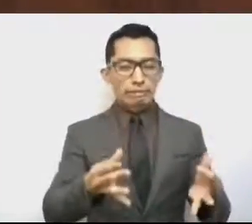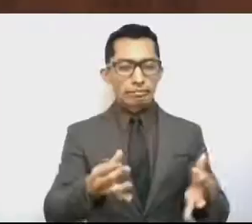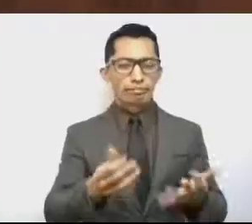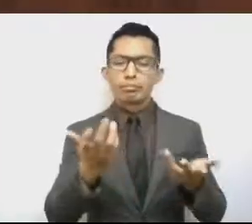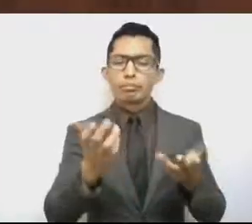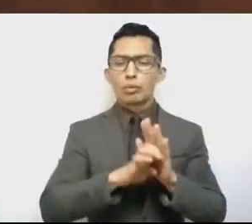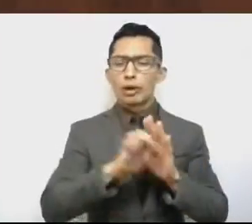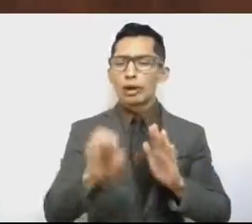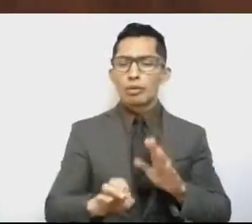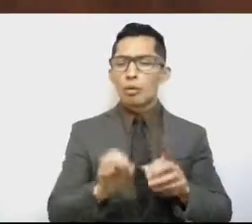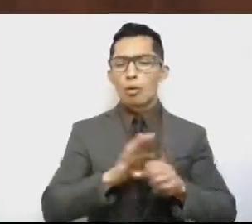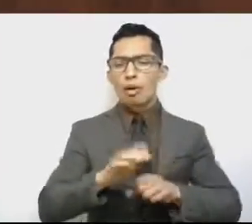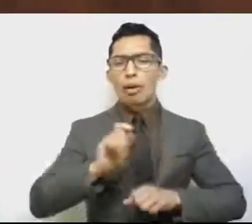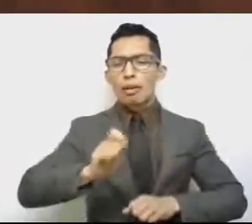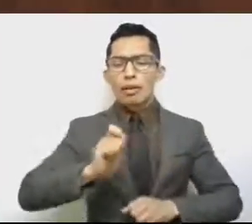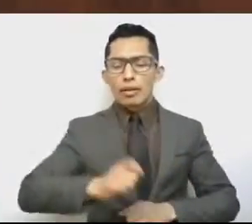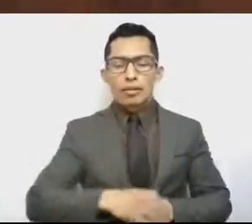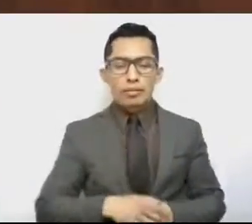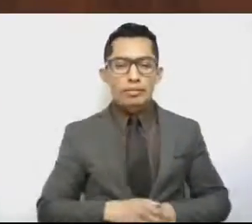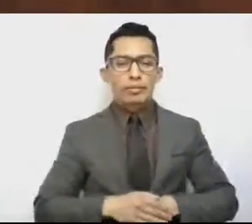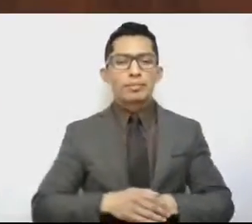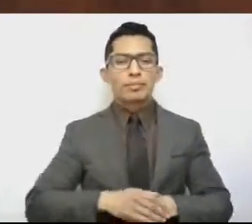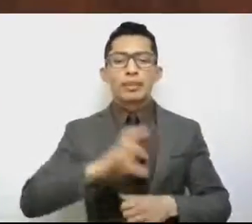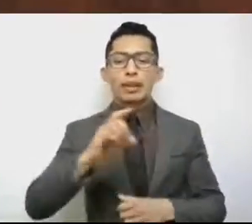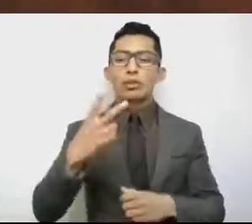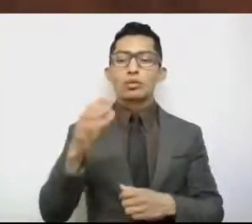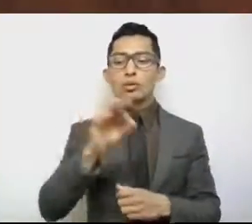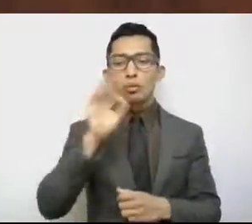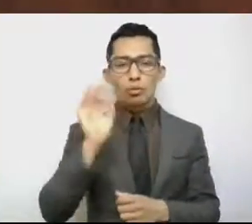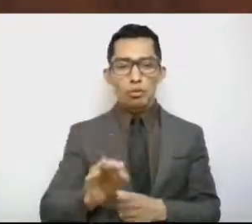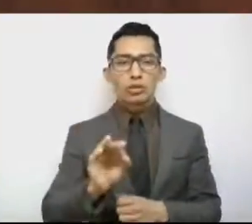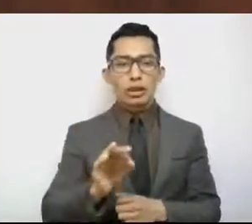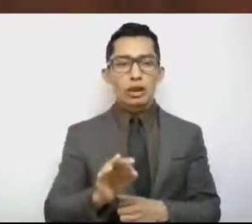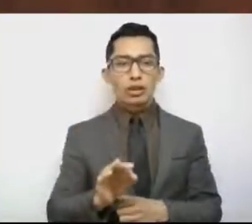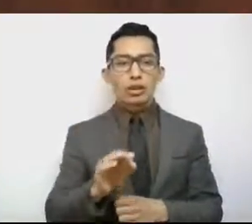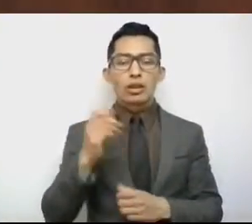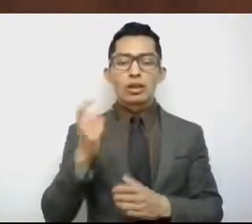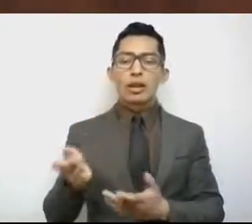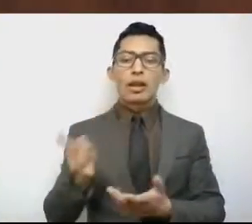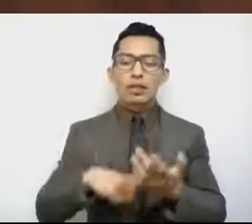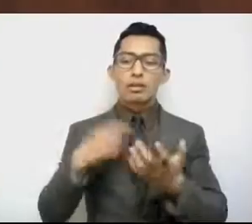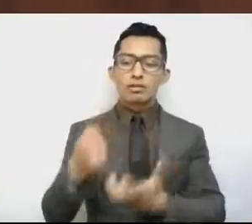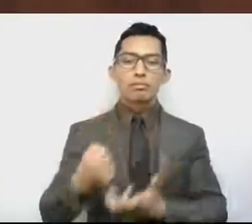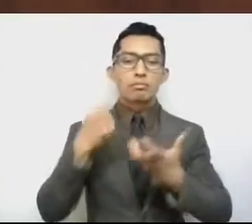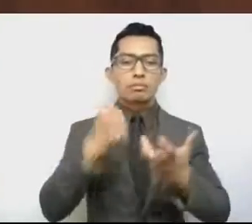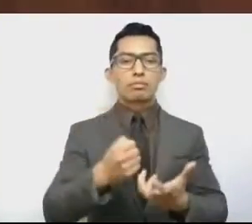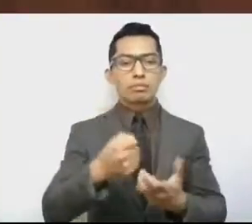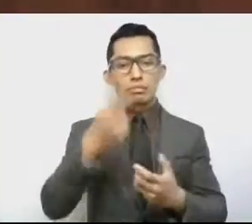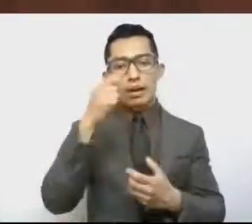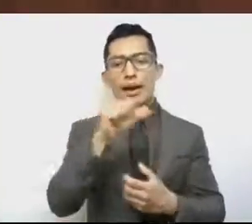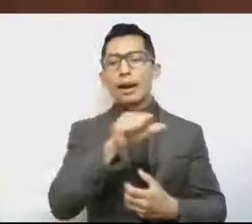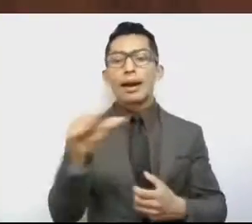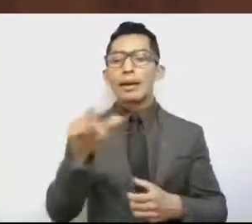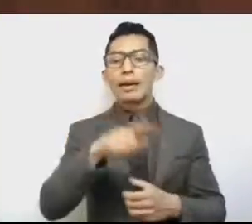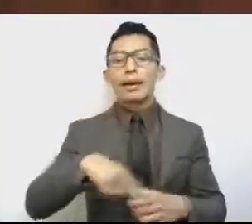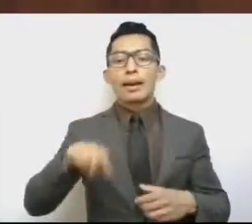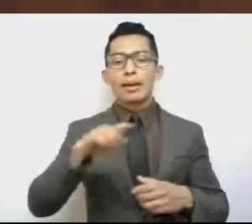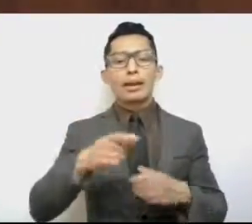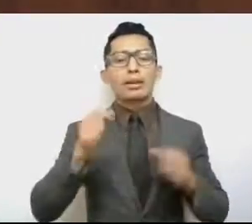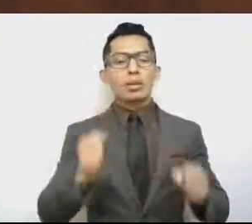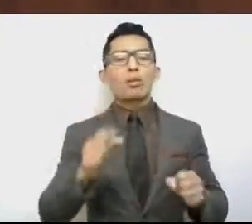de lo anterior es el aumento del 38% del presupuesto destinado a las instituciones de seguridad.